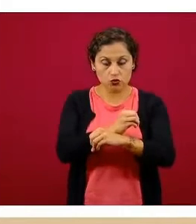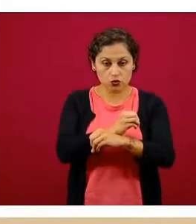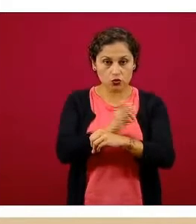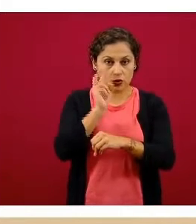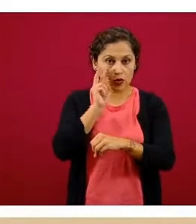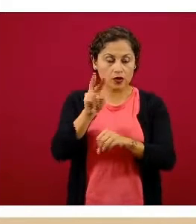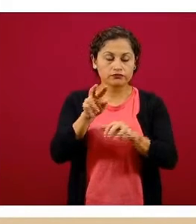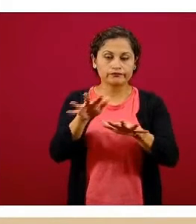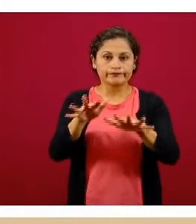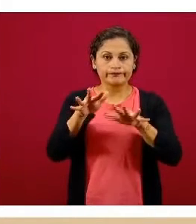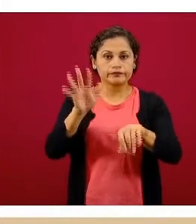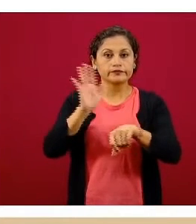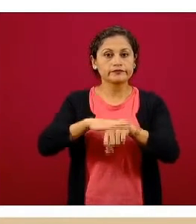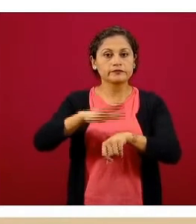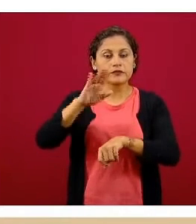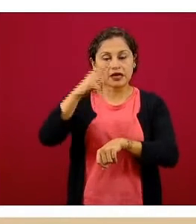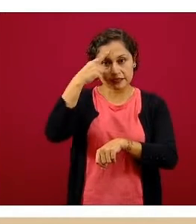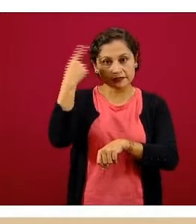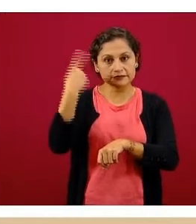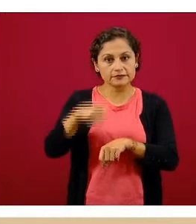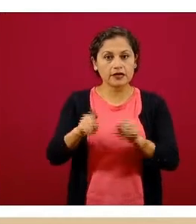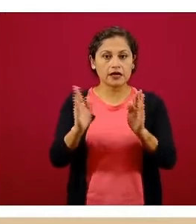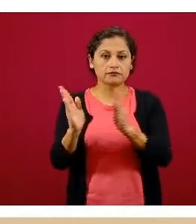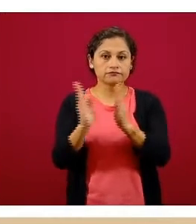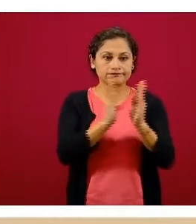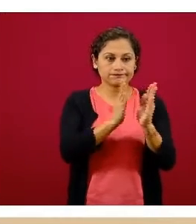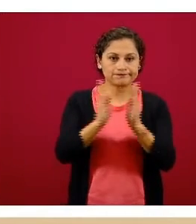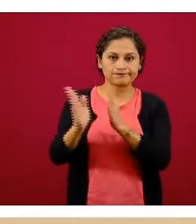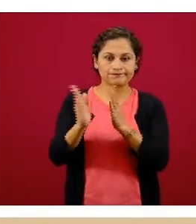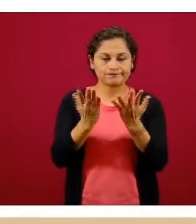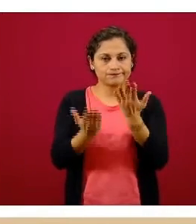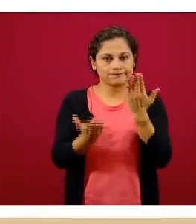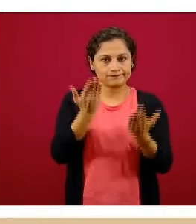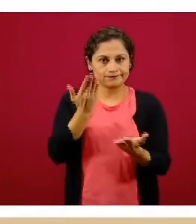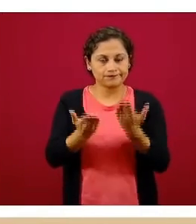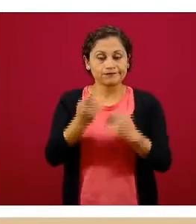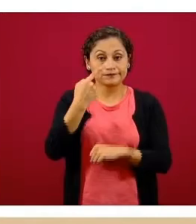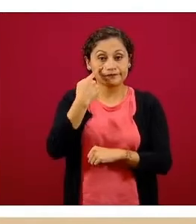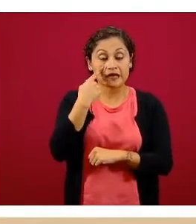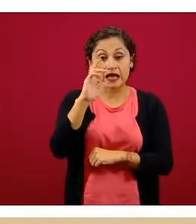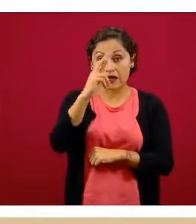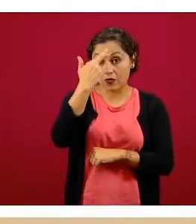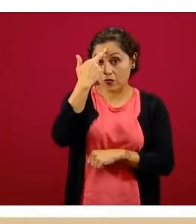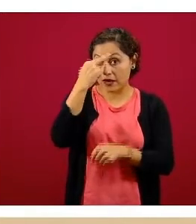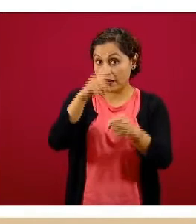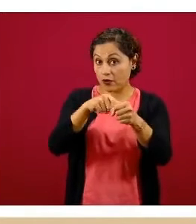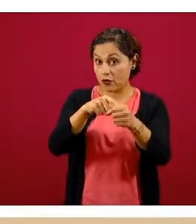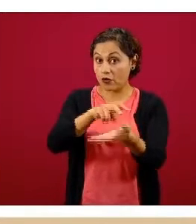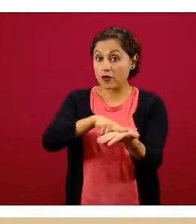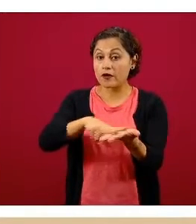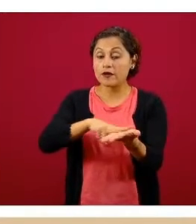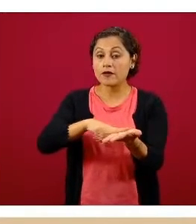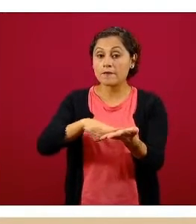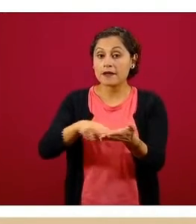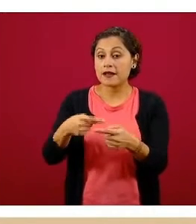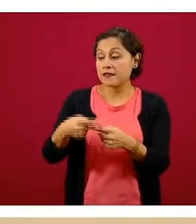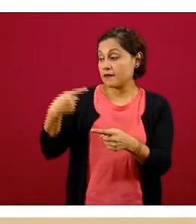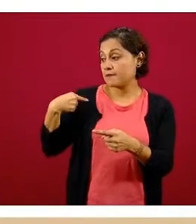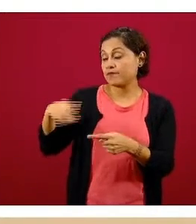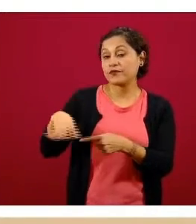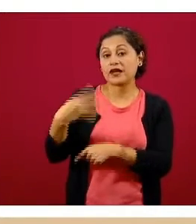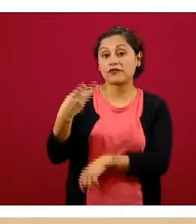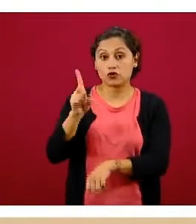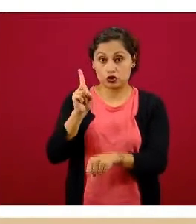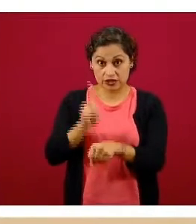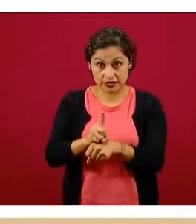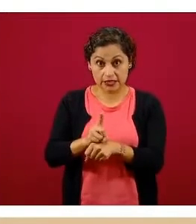poco más el contraste entre una barra y otra, recordando que la barra verde son la tasa de incidencia de los últimos 14 días y